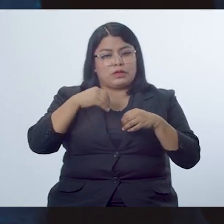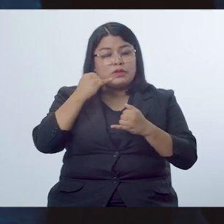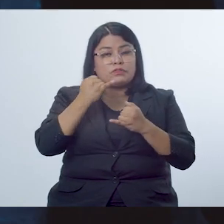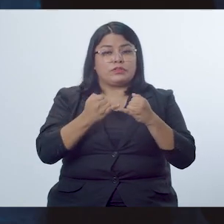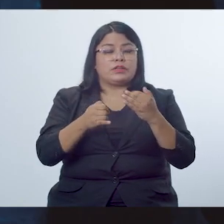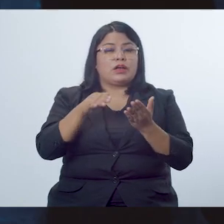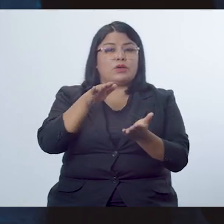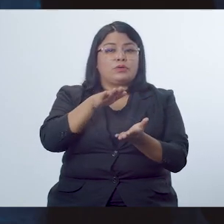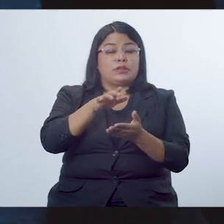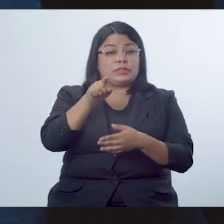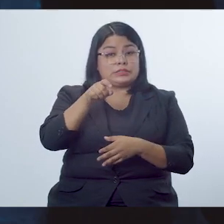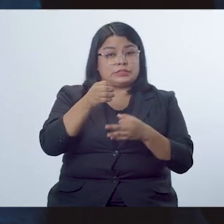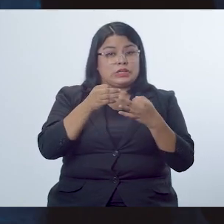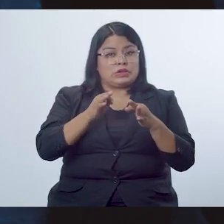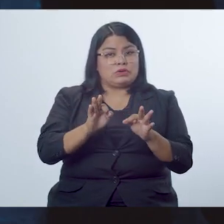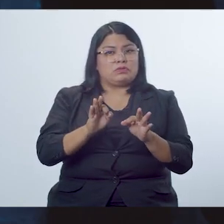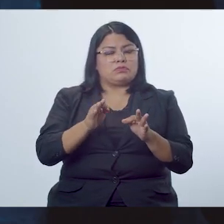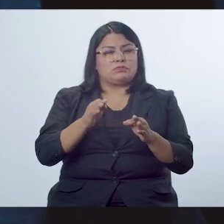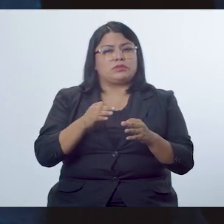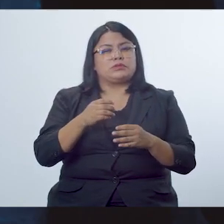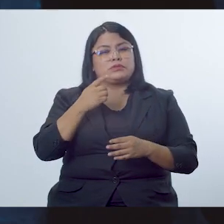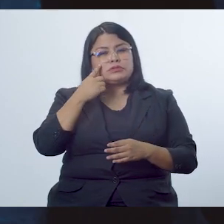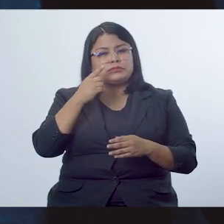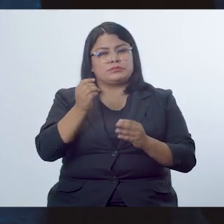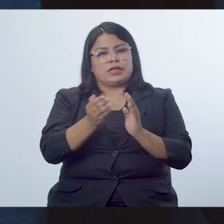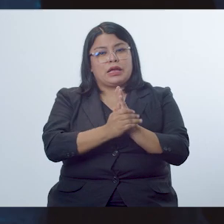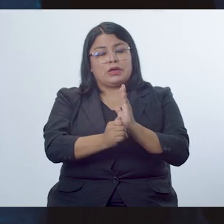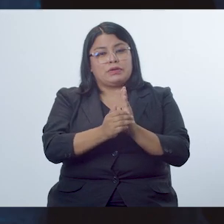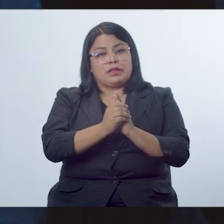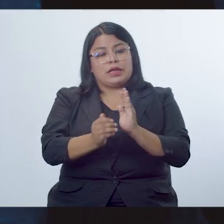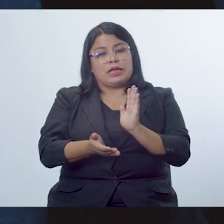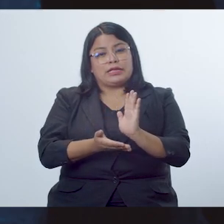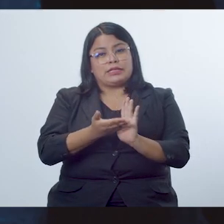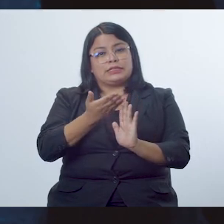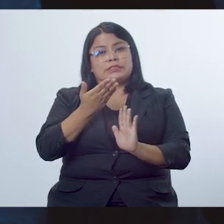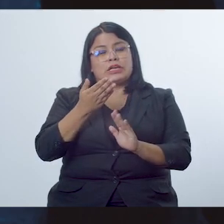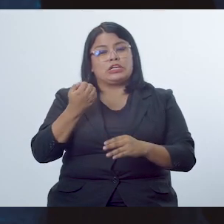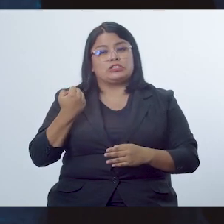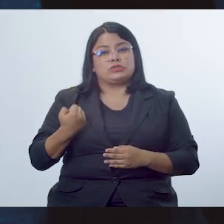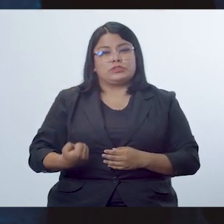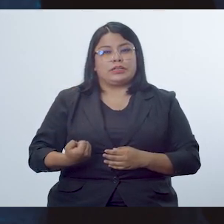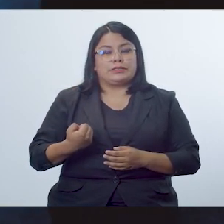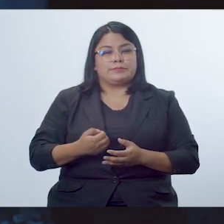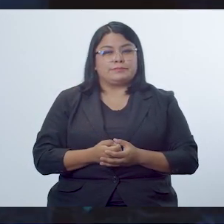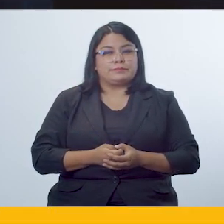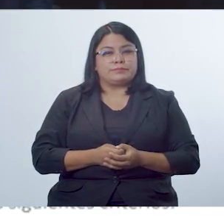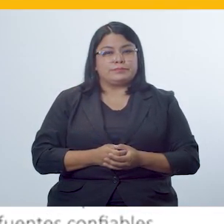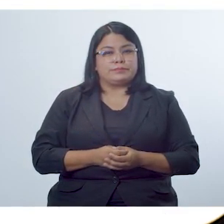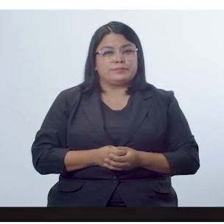De esta forma, se explicitan las habilidades que desarrollará el estudiante.